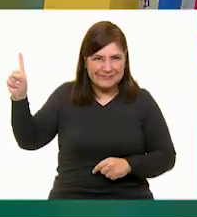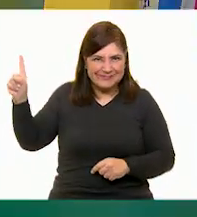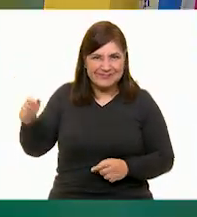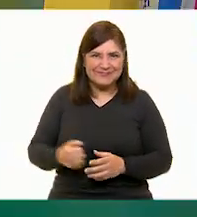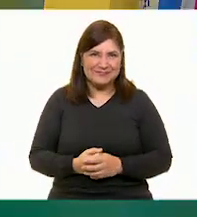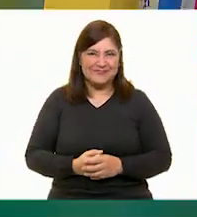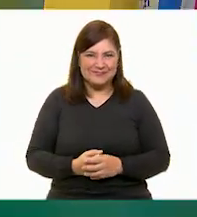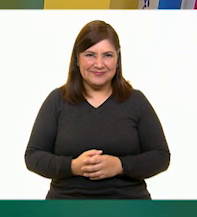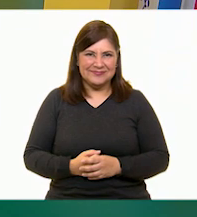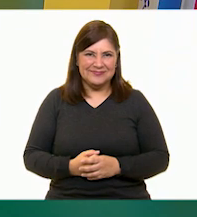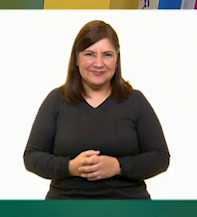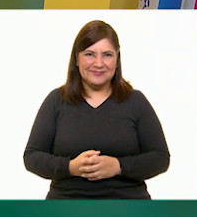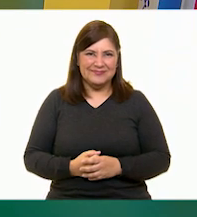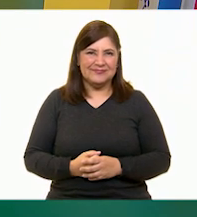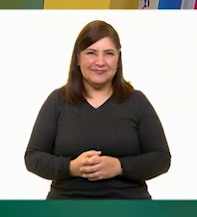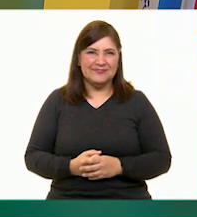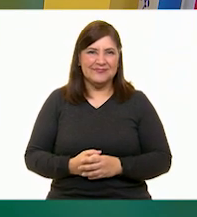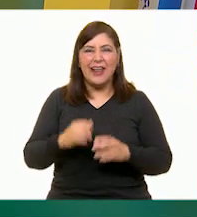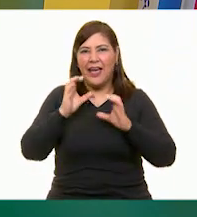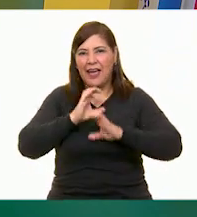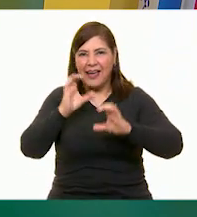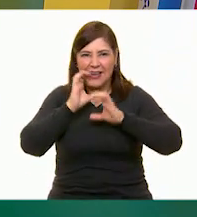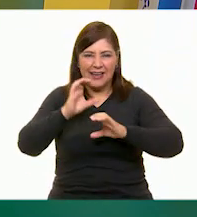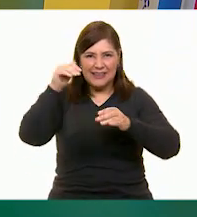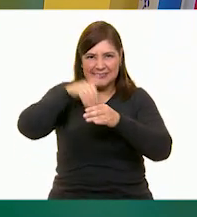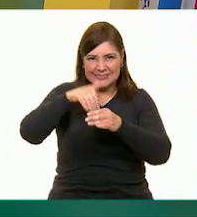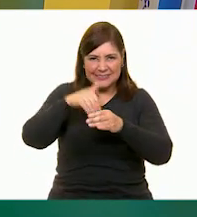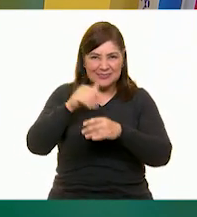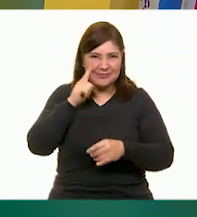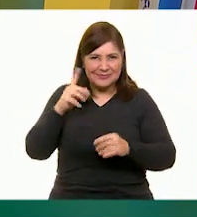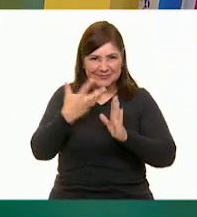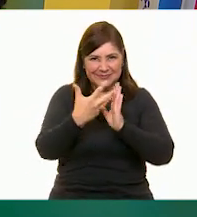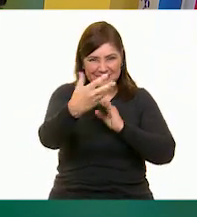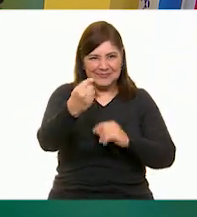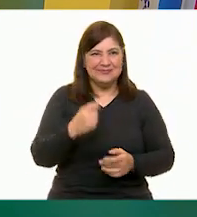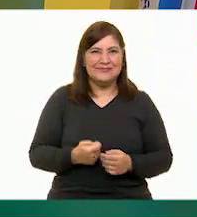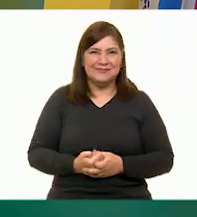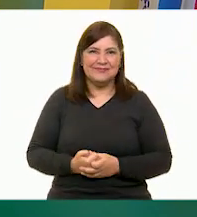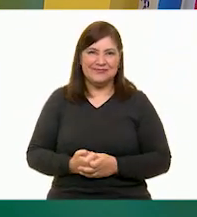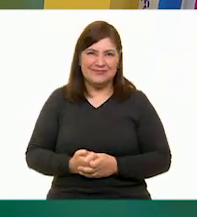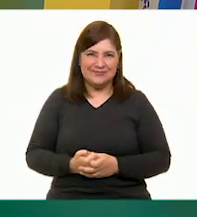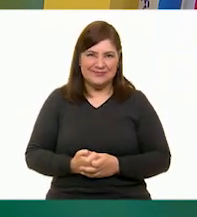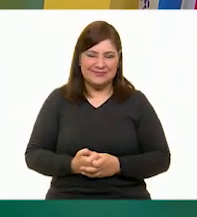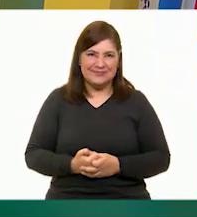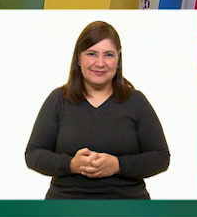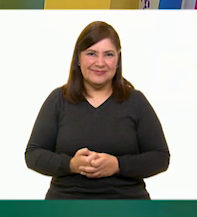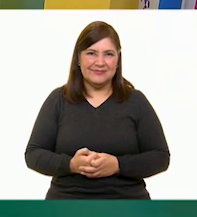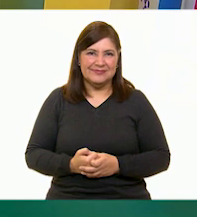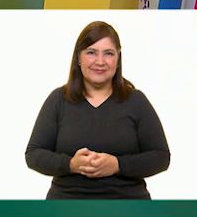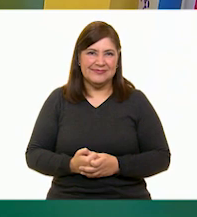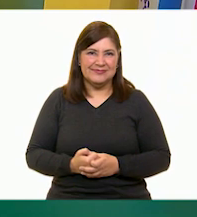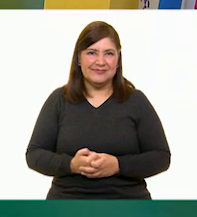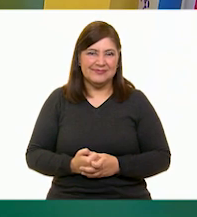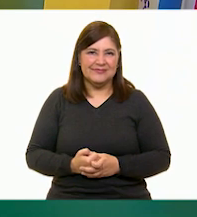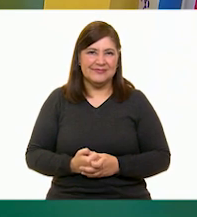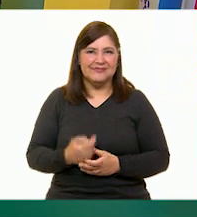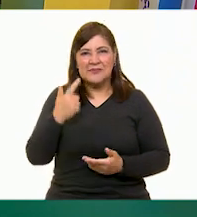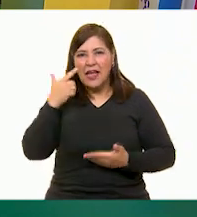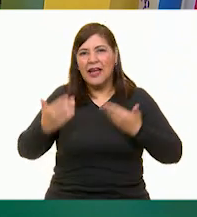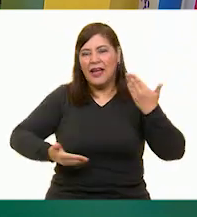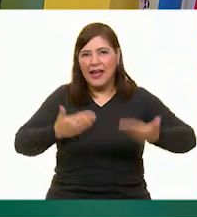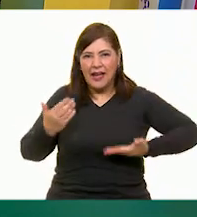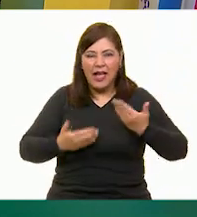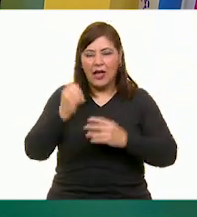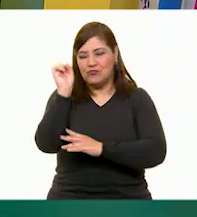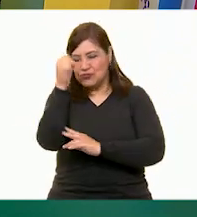canción que nos gustó bolsitas estirando los brazos, me gusta bolsitas y moviendo la cabeza